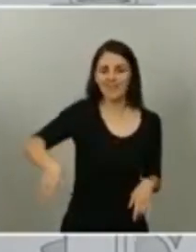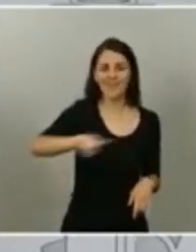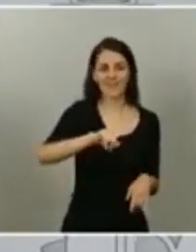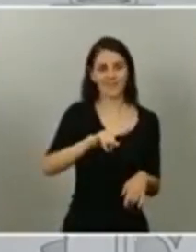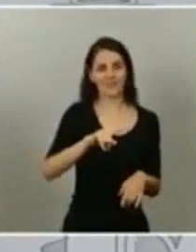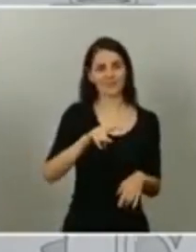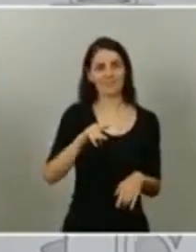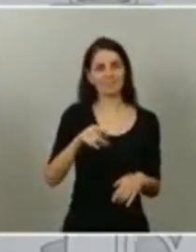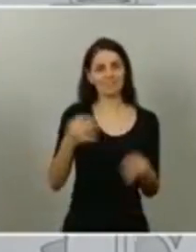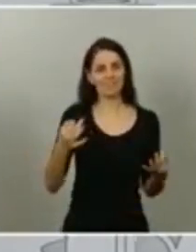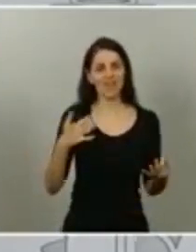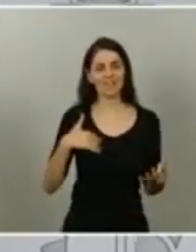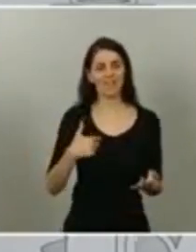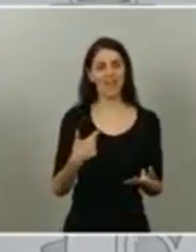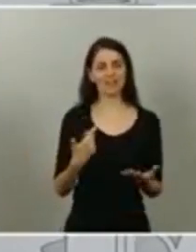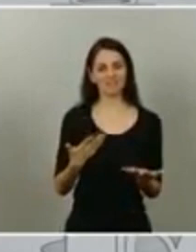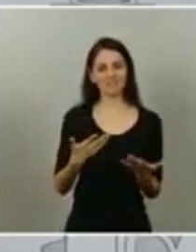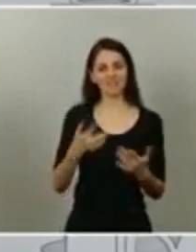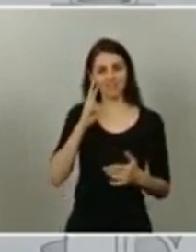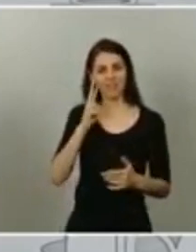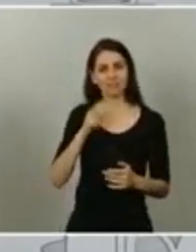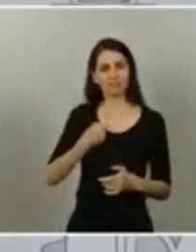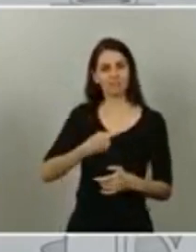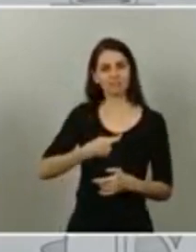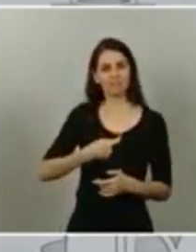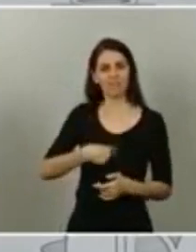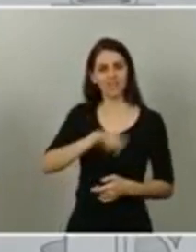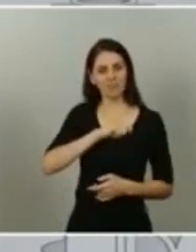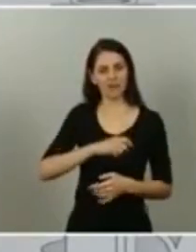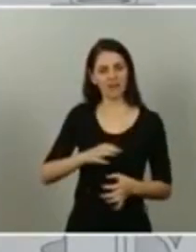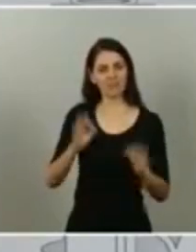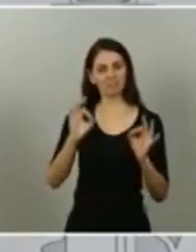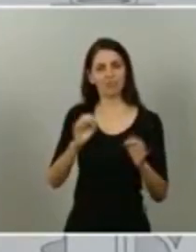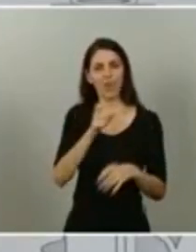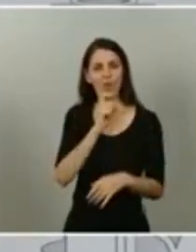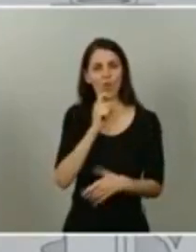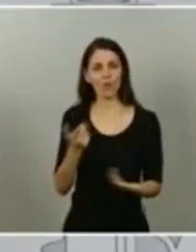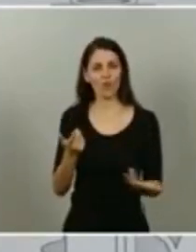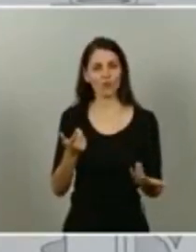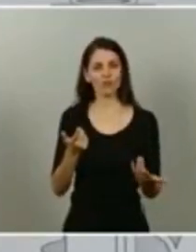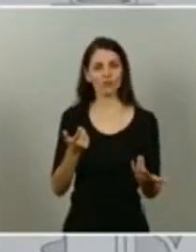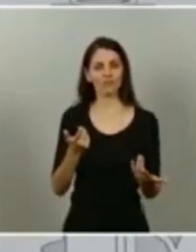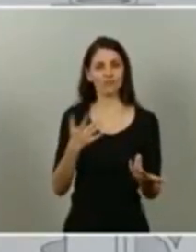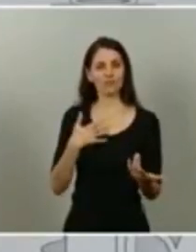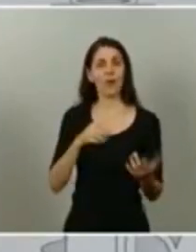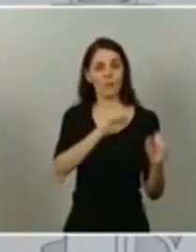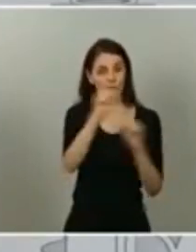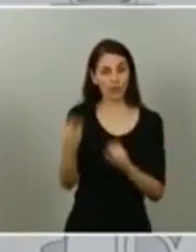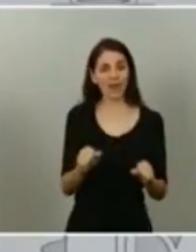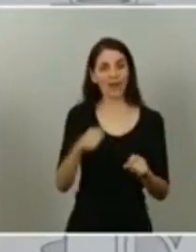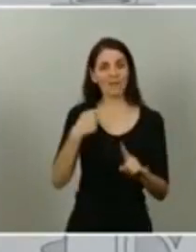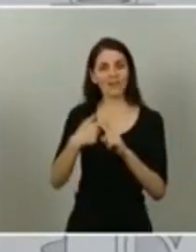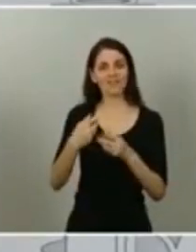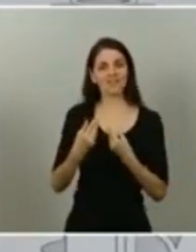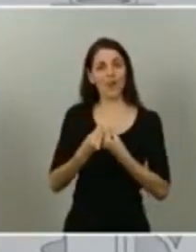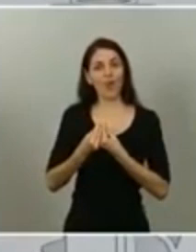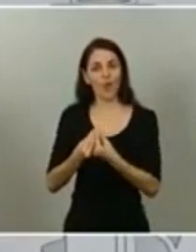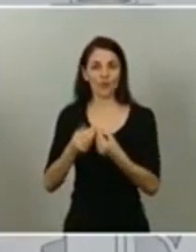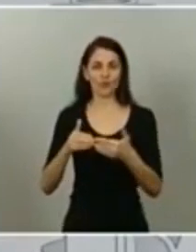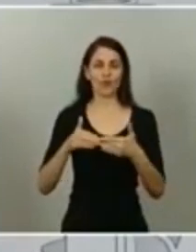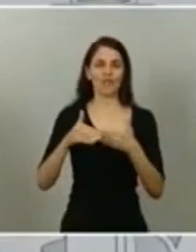pueblo. Una España que además de proteger avanza unida. Así debe ser, avanzar